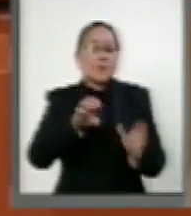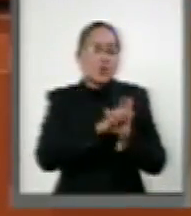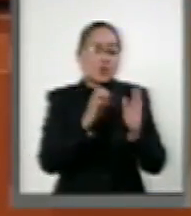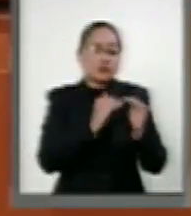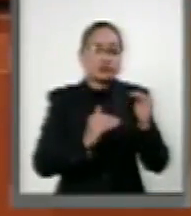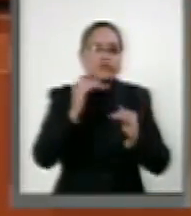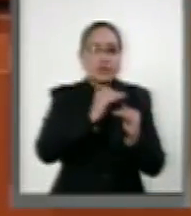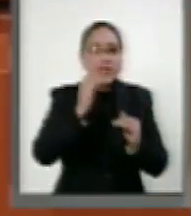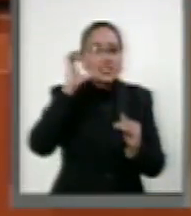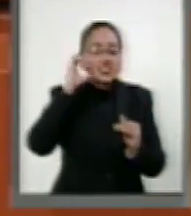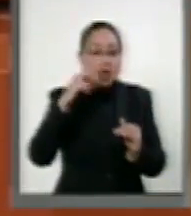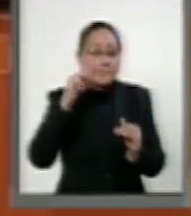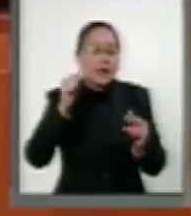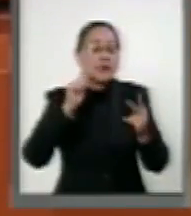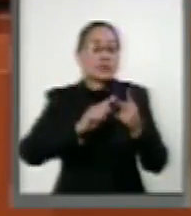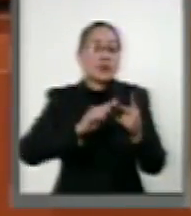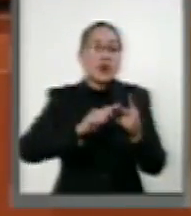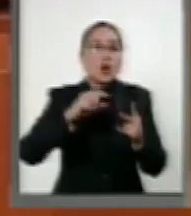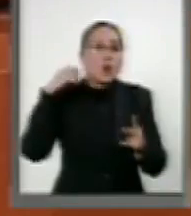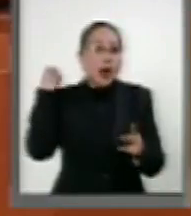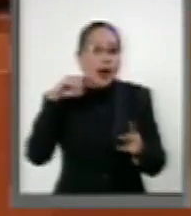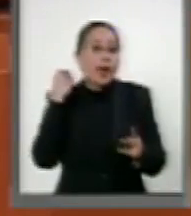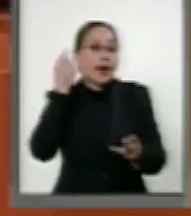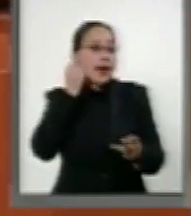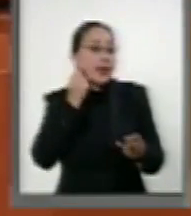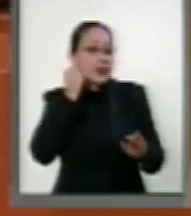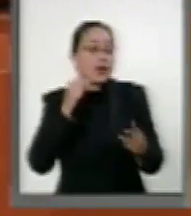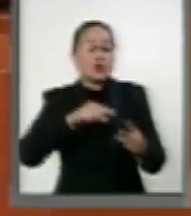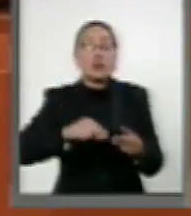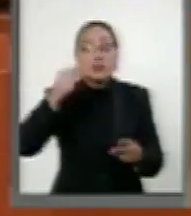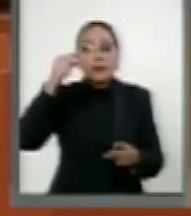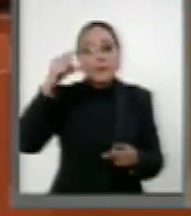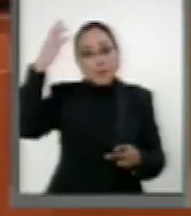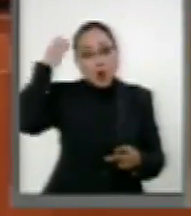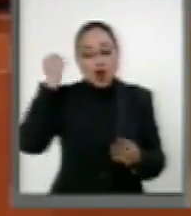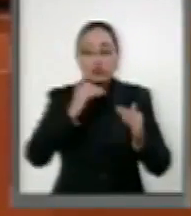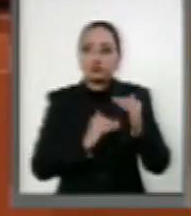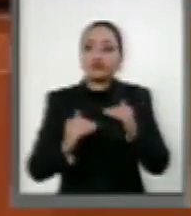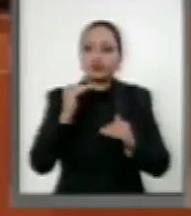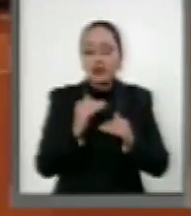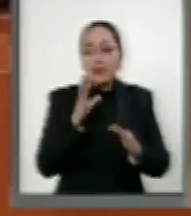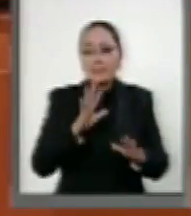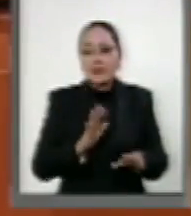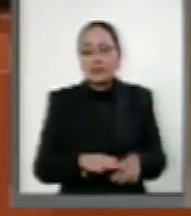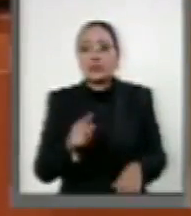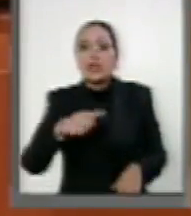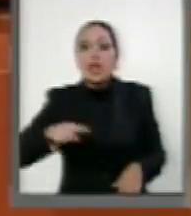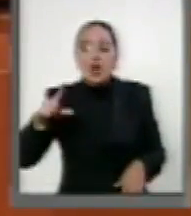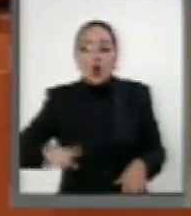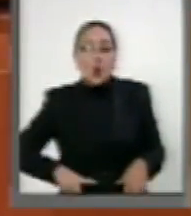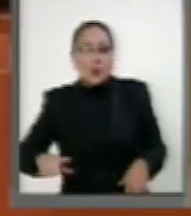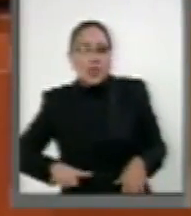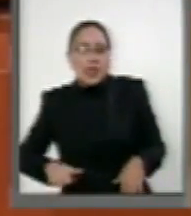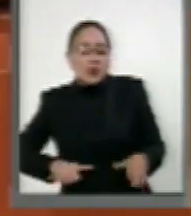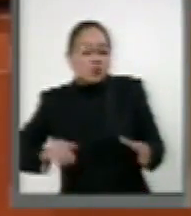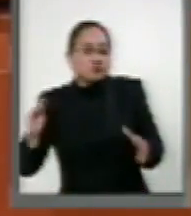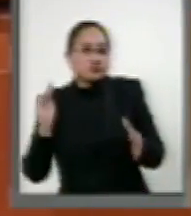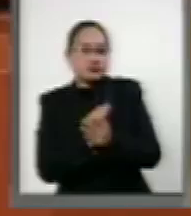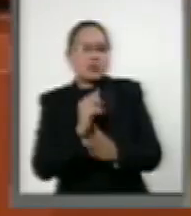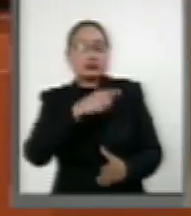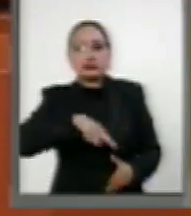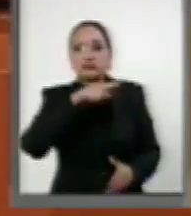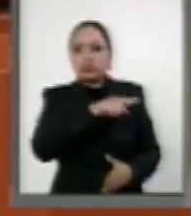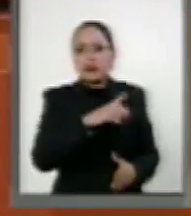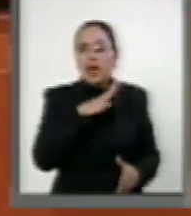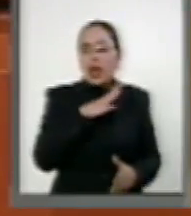Oaxaca y de Guerrero. Frente a esta realidad persistentemente negada por el gobierno morelense, la OAM ha puesto al